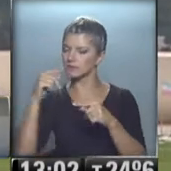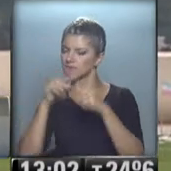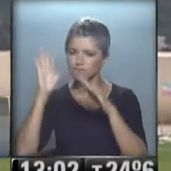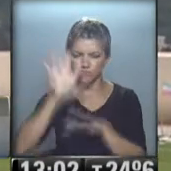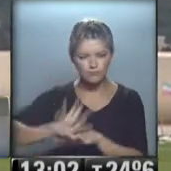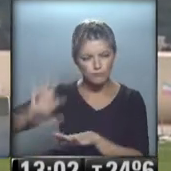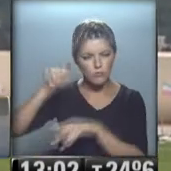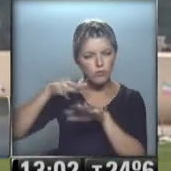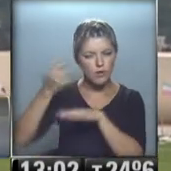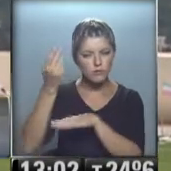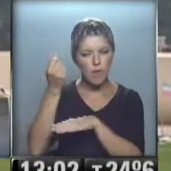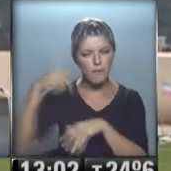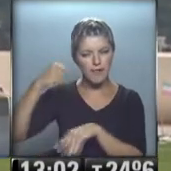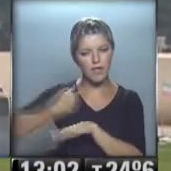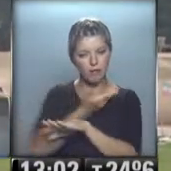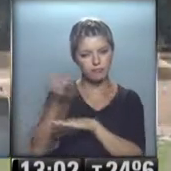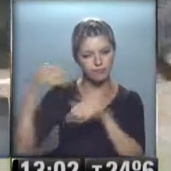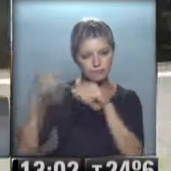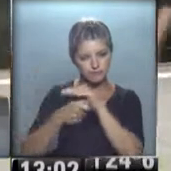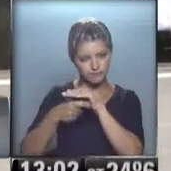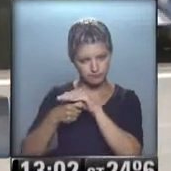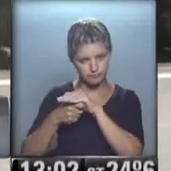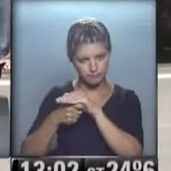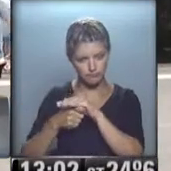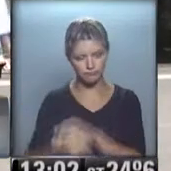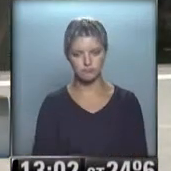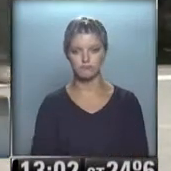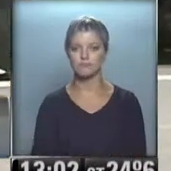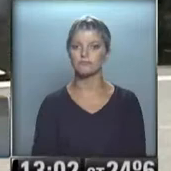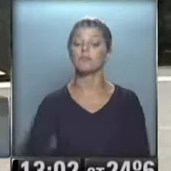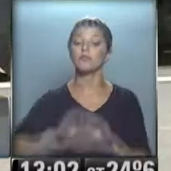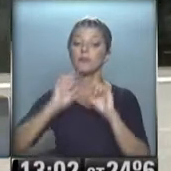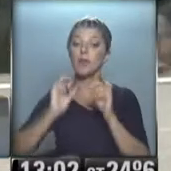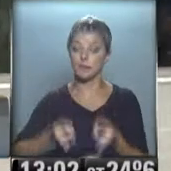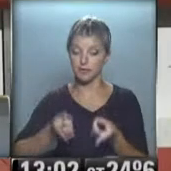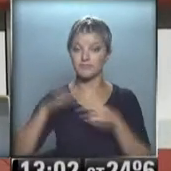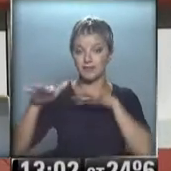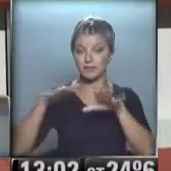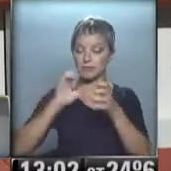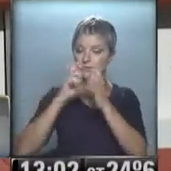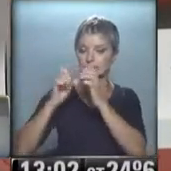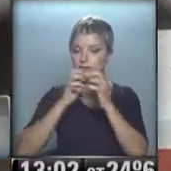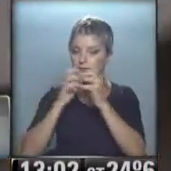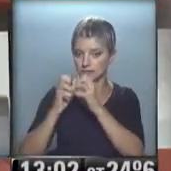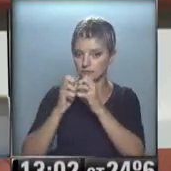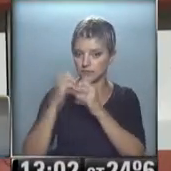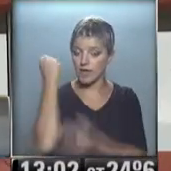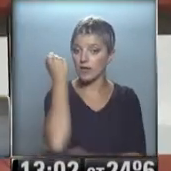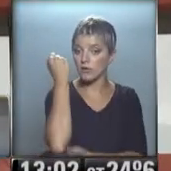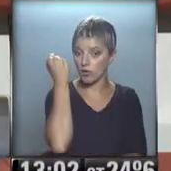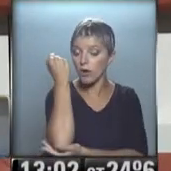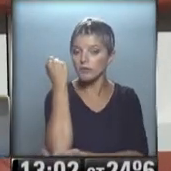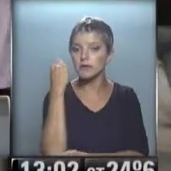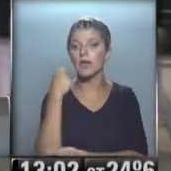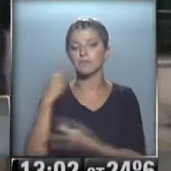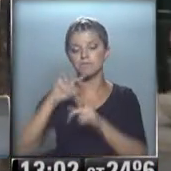ilegales de fondos públicos. Además, la crisis financiera internacional originó situaciones